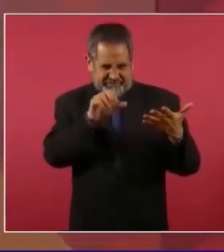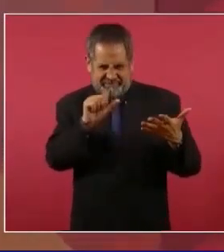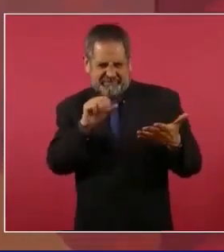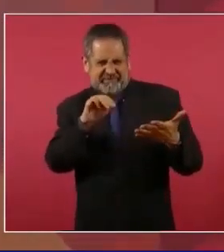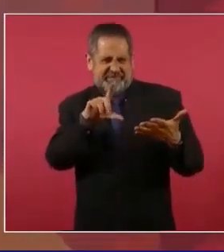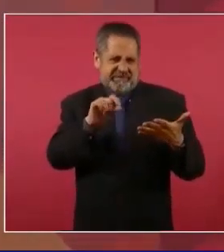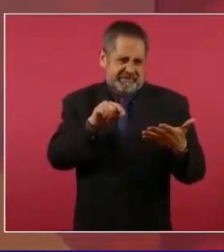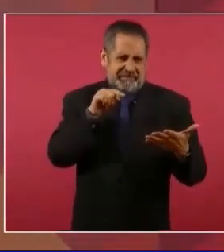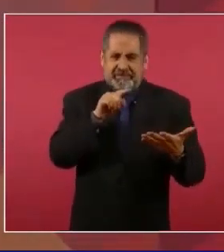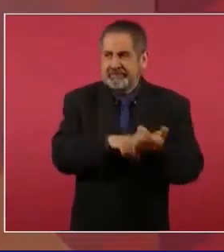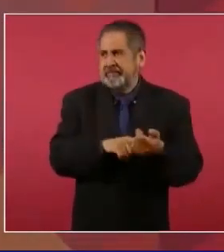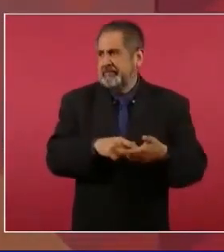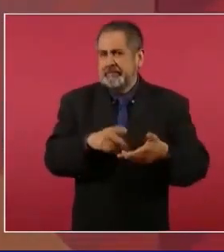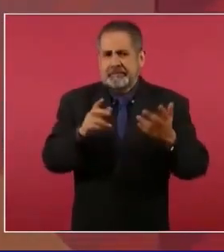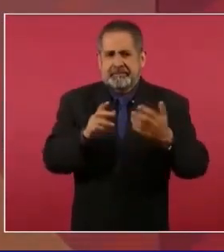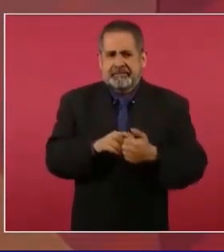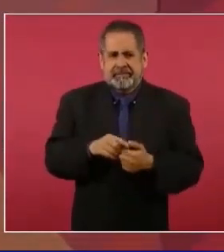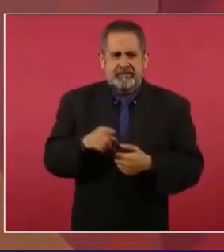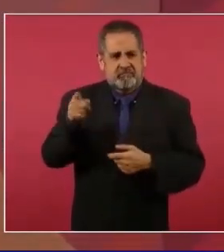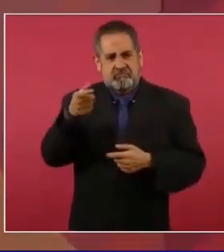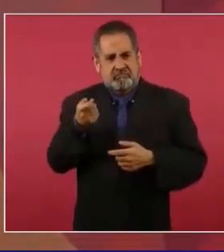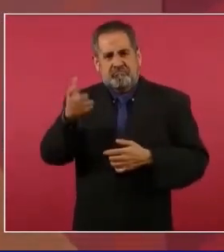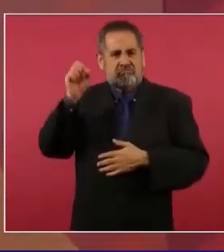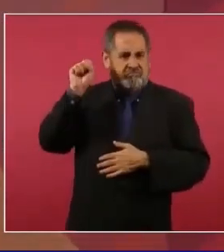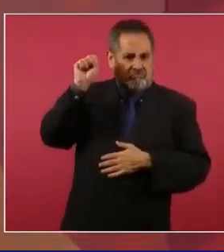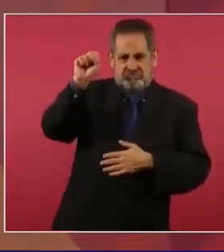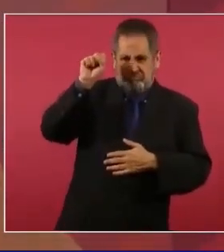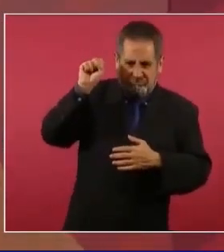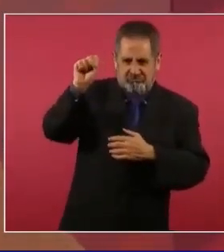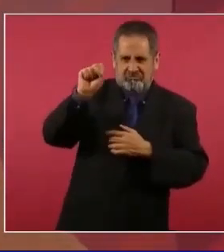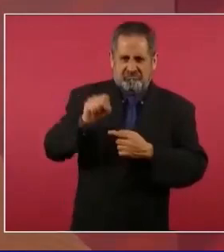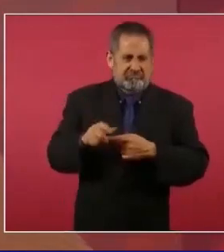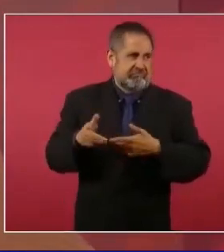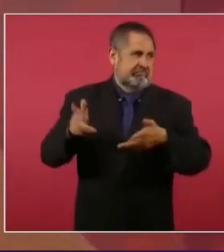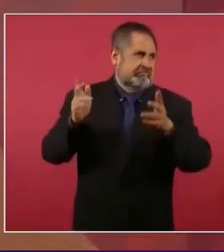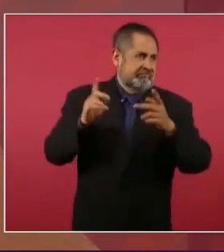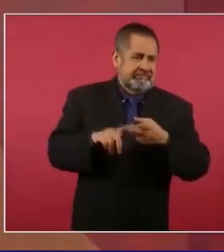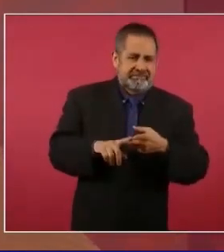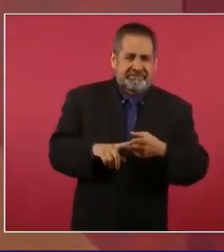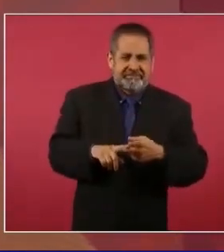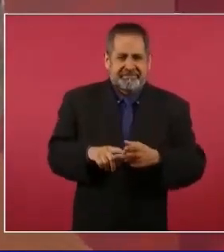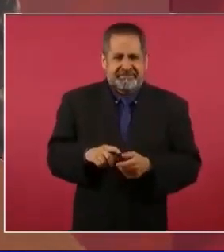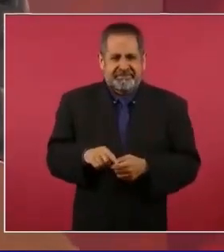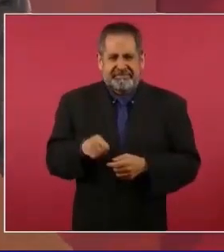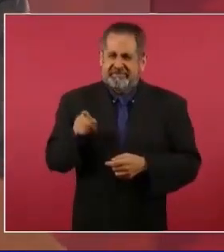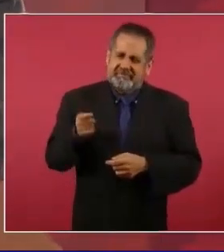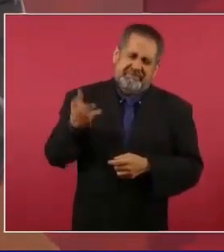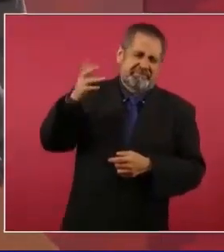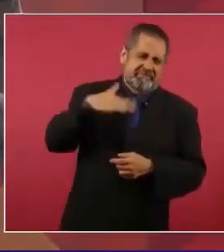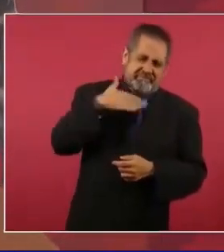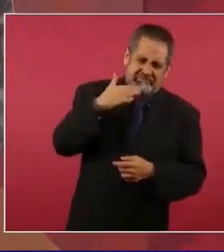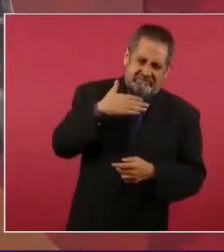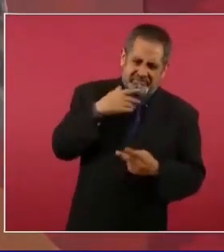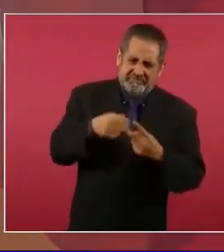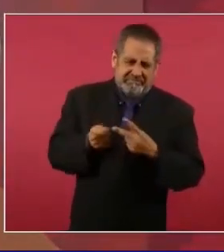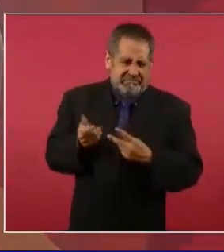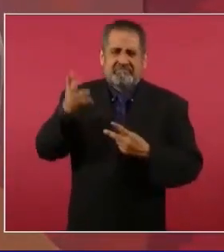comunista, López Obrador corrupto, López